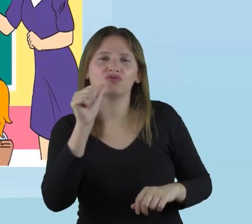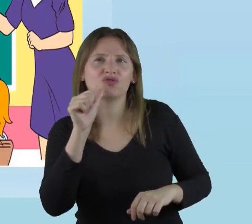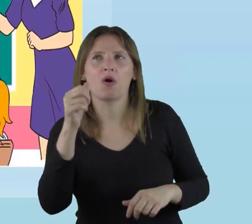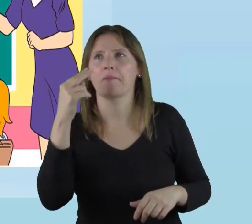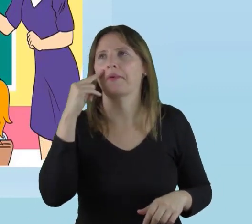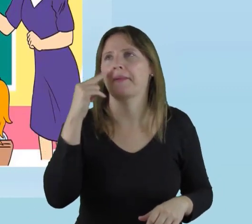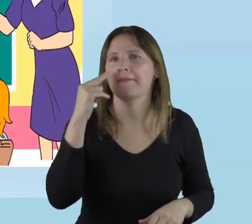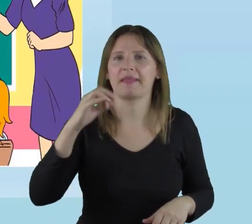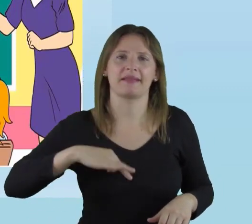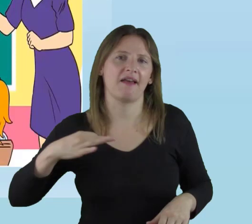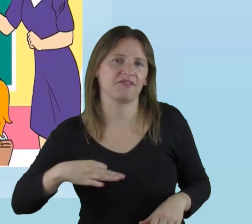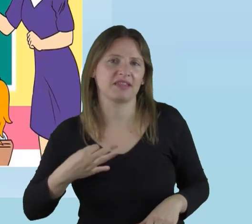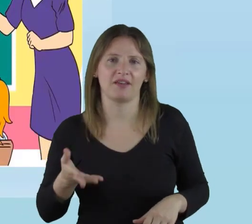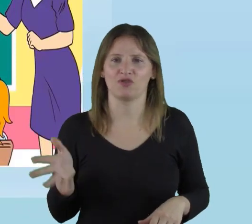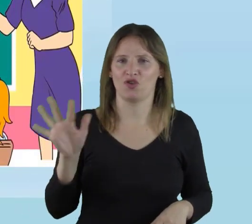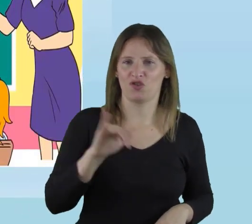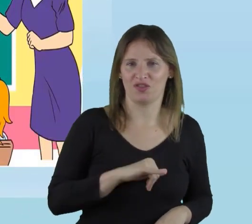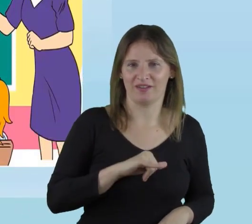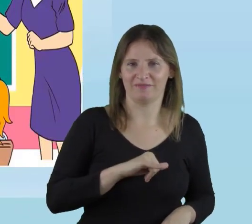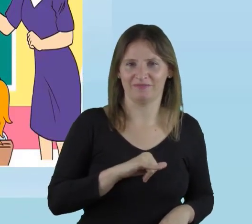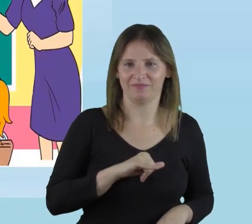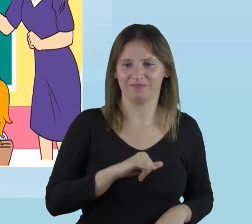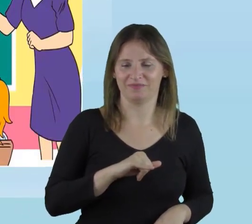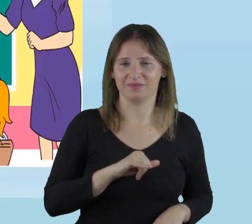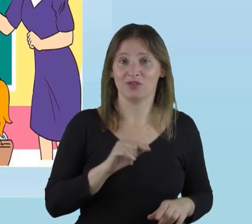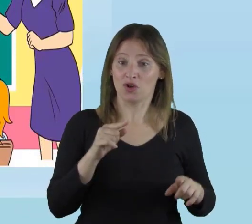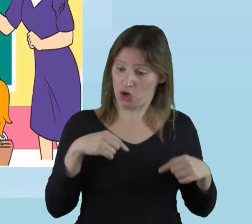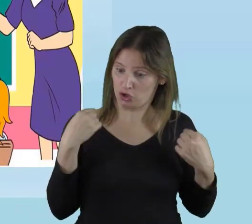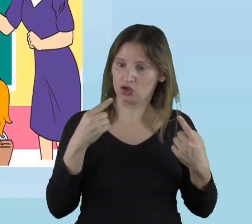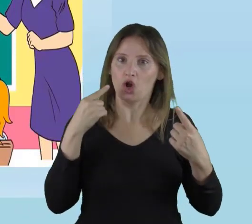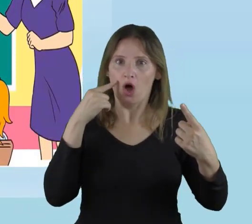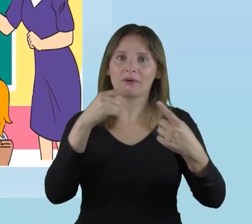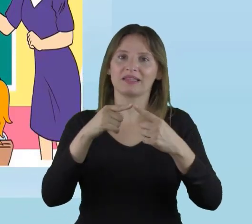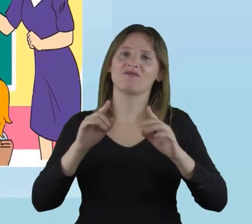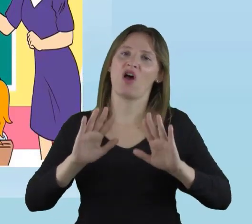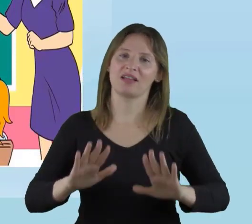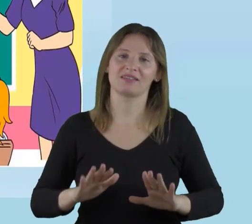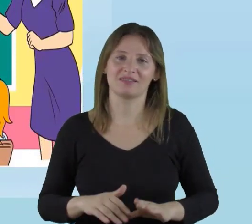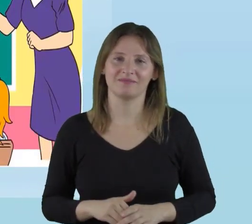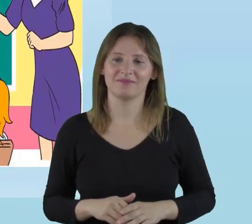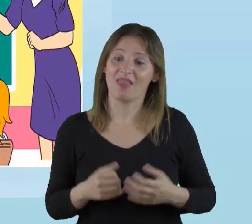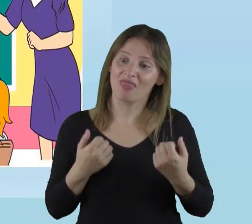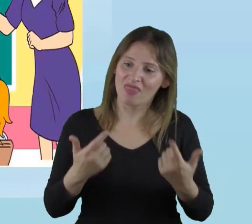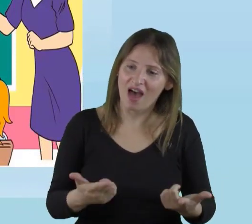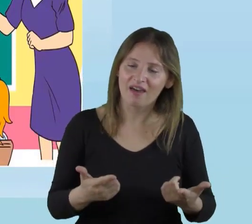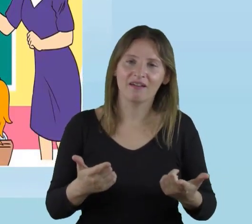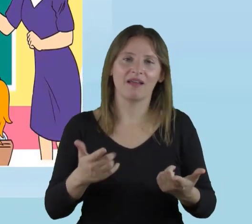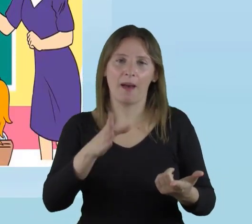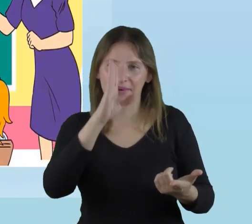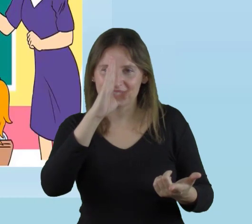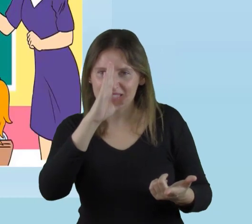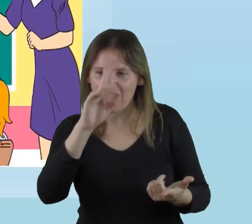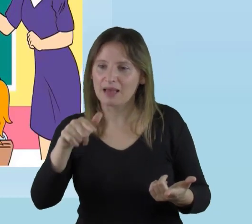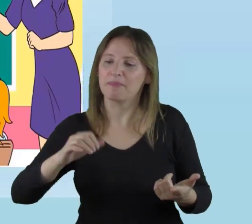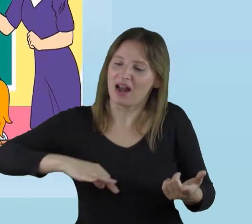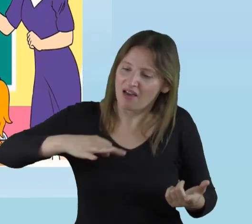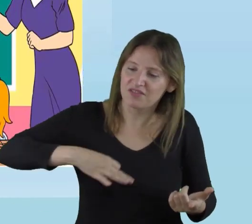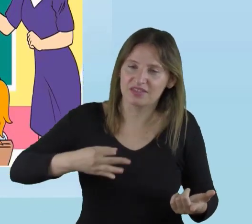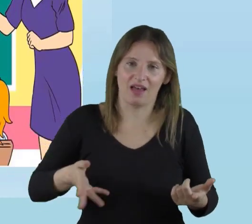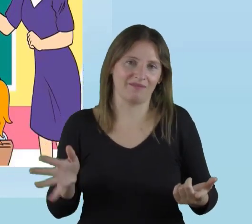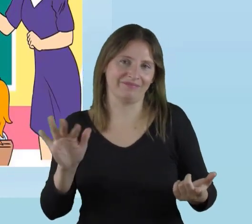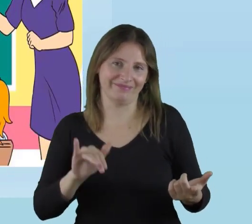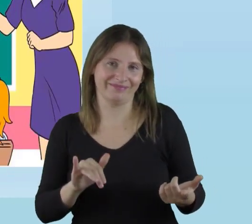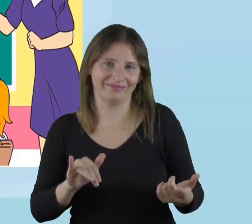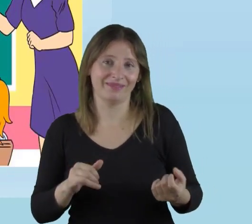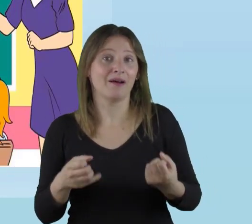Para resolver problemas de la vida diaria. Eso lo que nosotros tendríamos que tener en